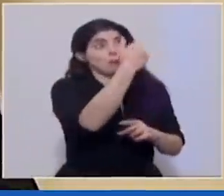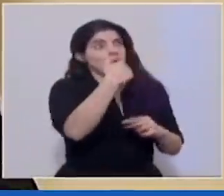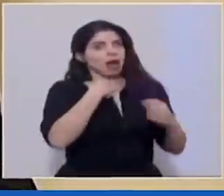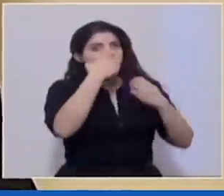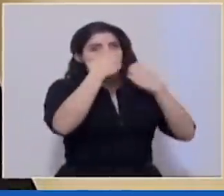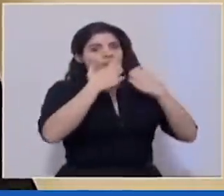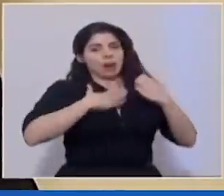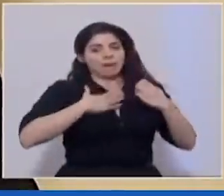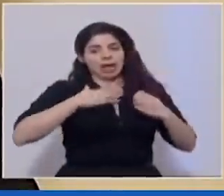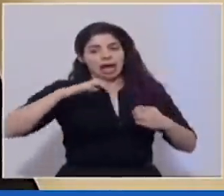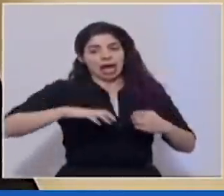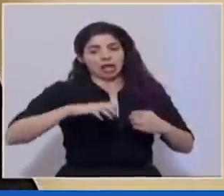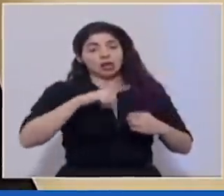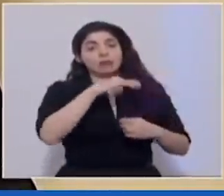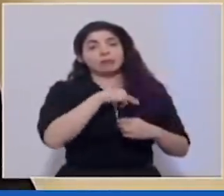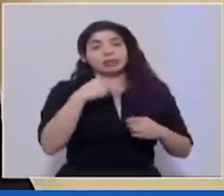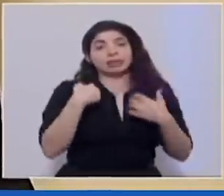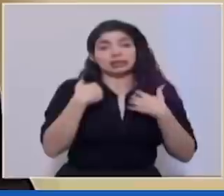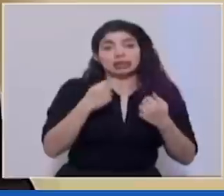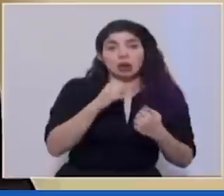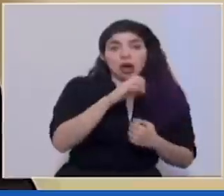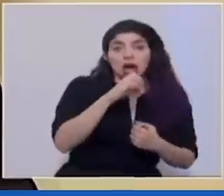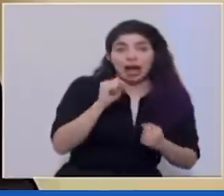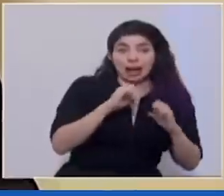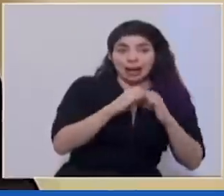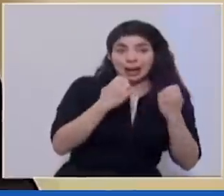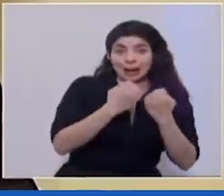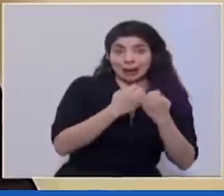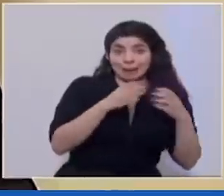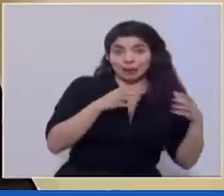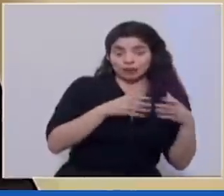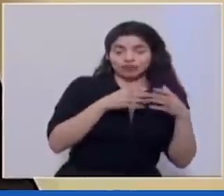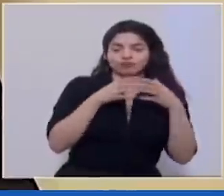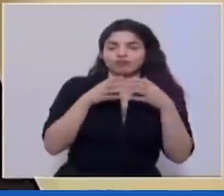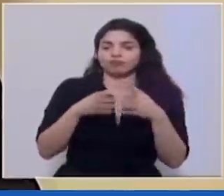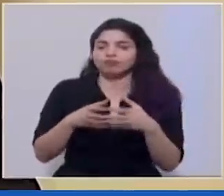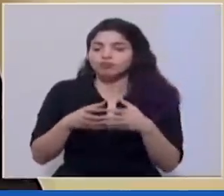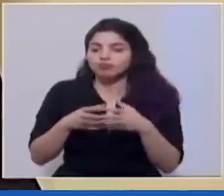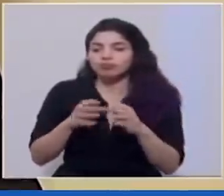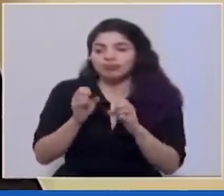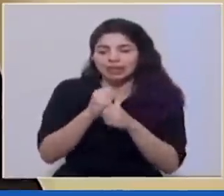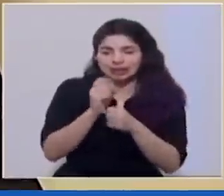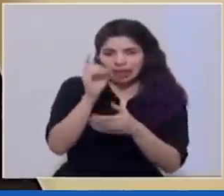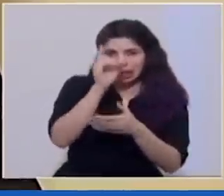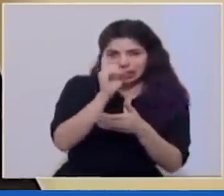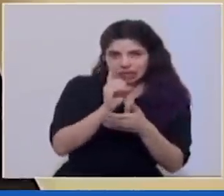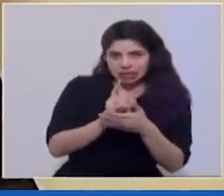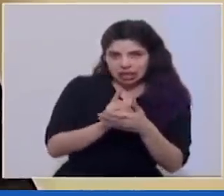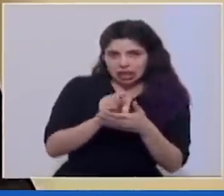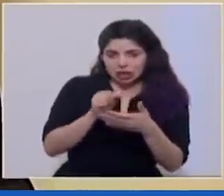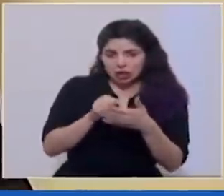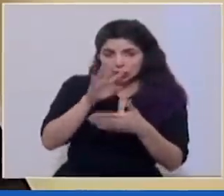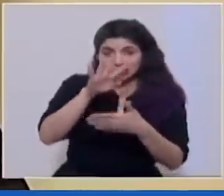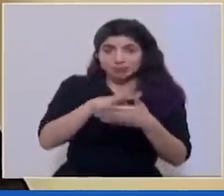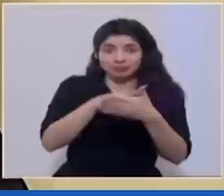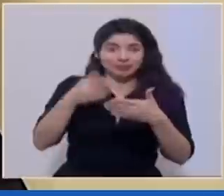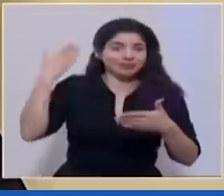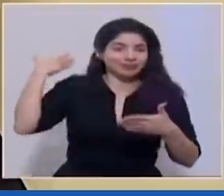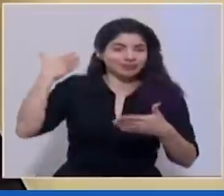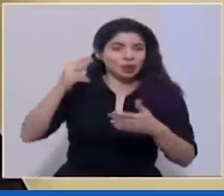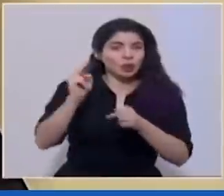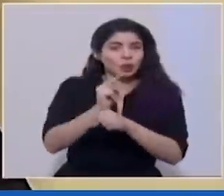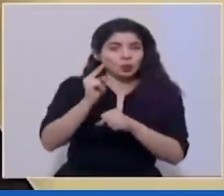medida entonces el ministerio de salud la caja el equipo que está en la sala de situación diseñó adicional a los parámetros que ya veníamos